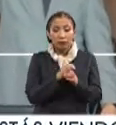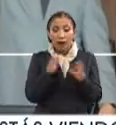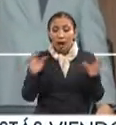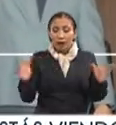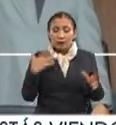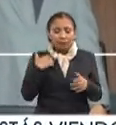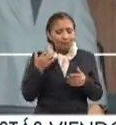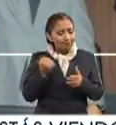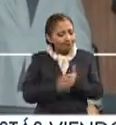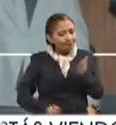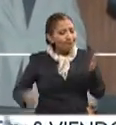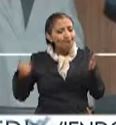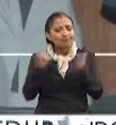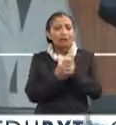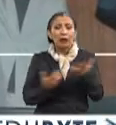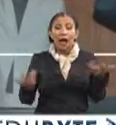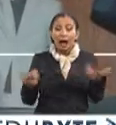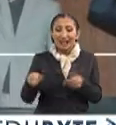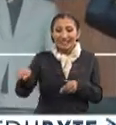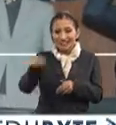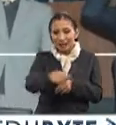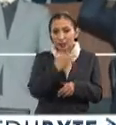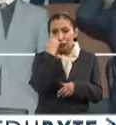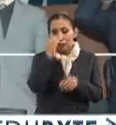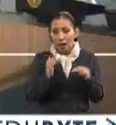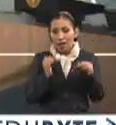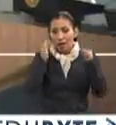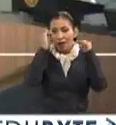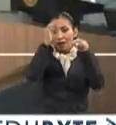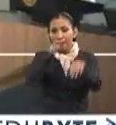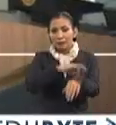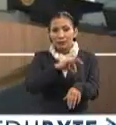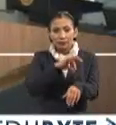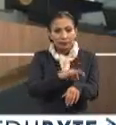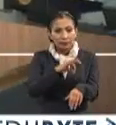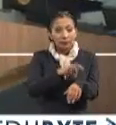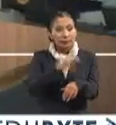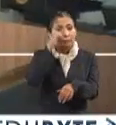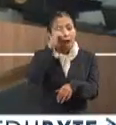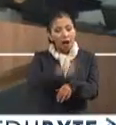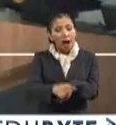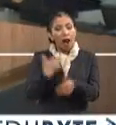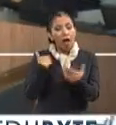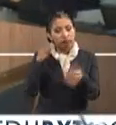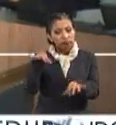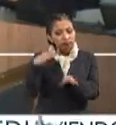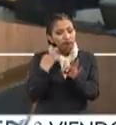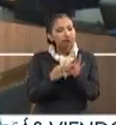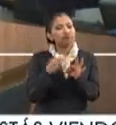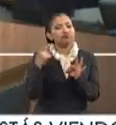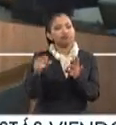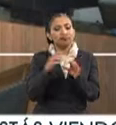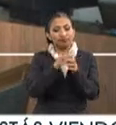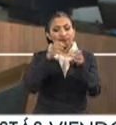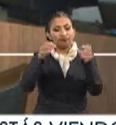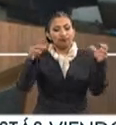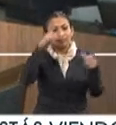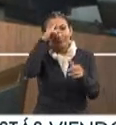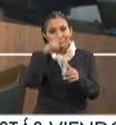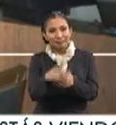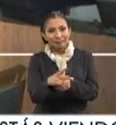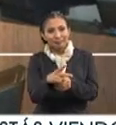esfuerzos que lleva a cabo la Superior de Medicina para consolidar el crecimiento del país